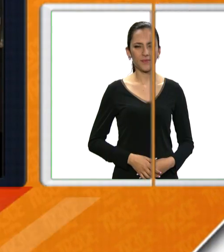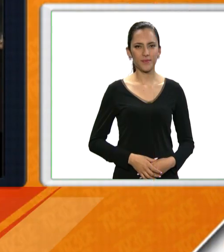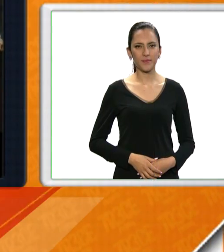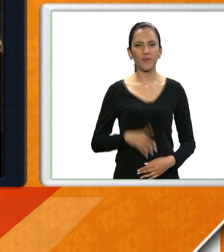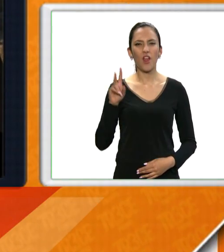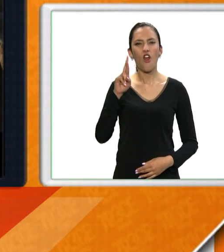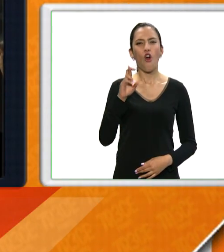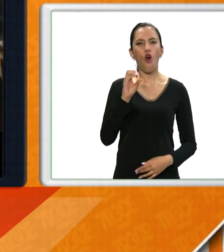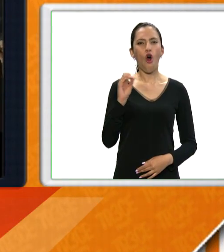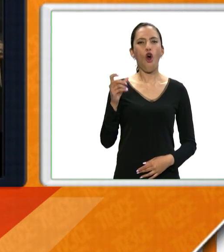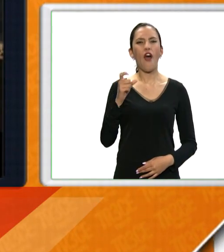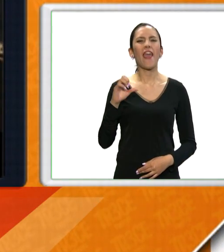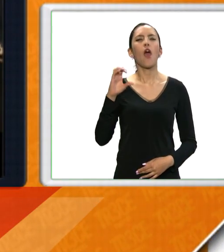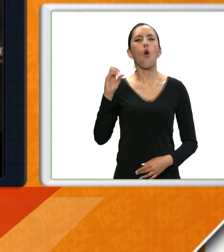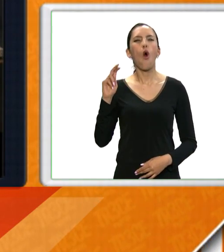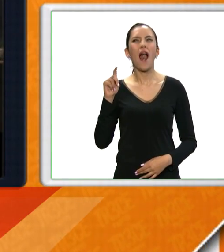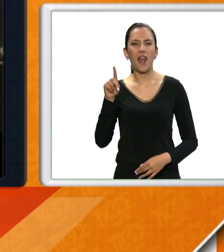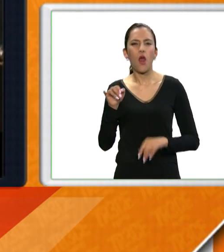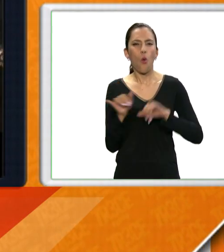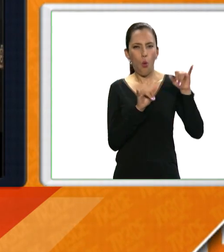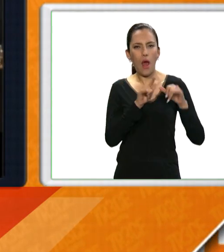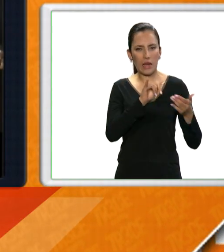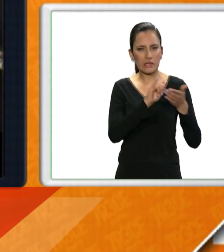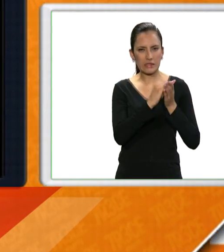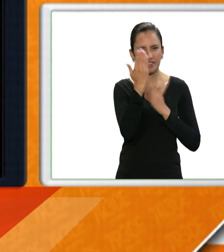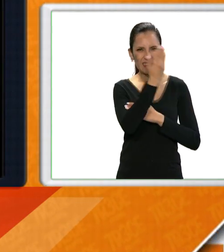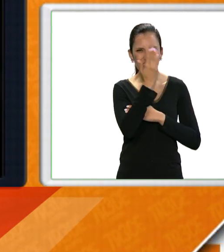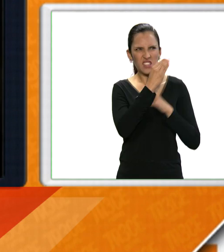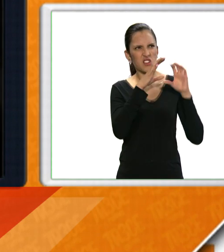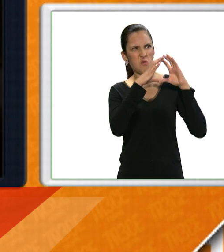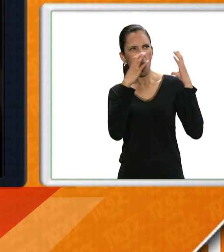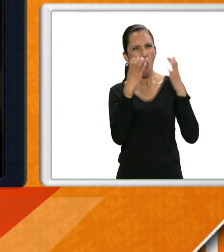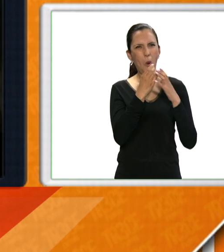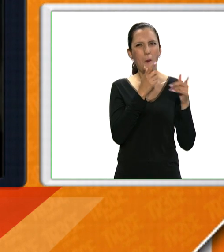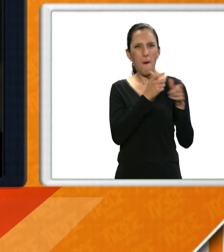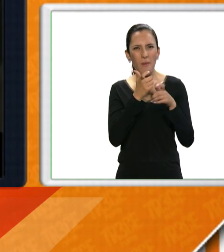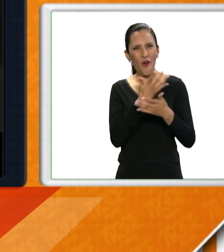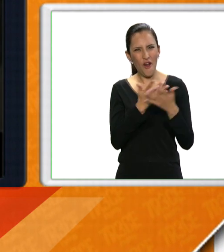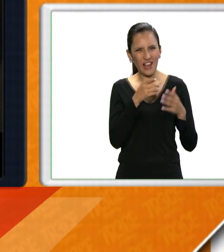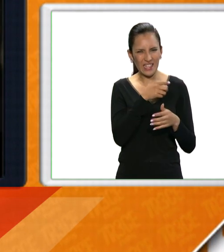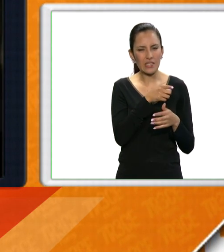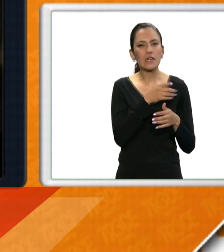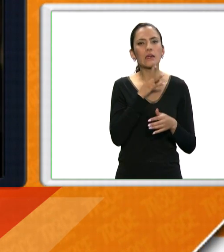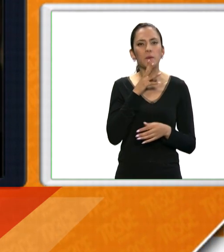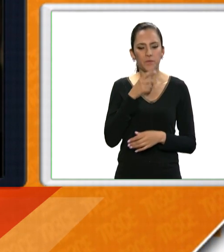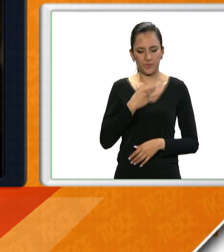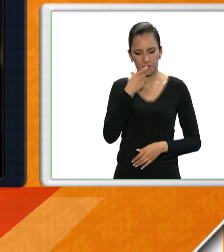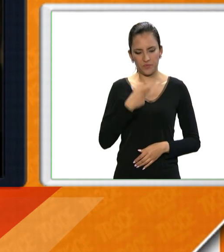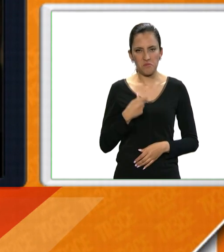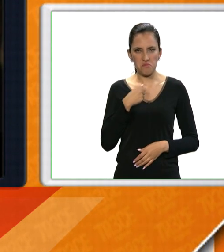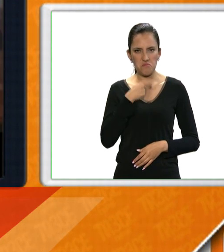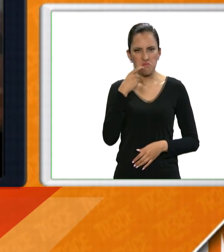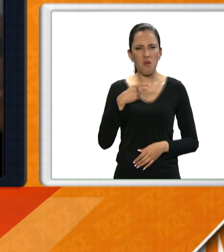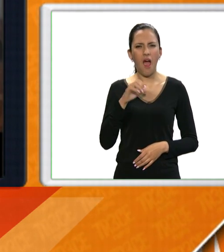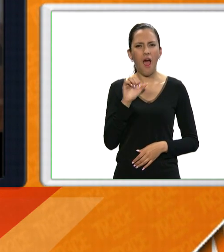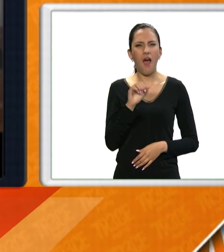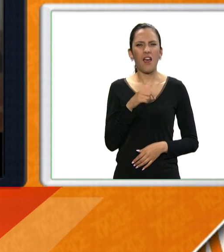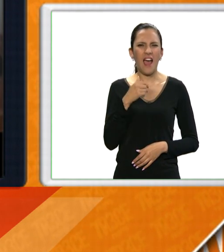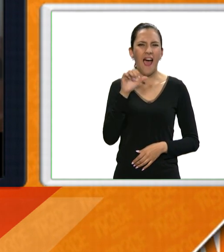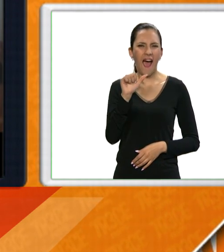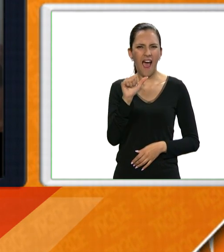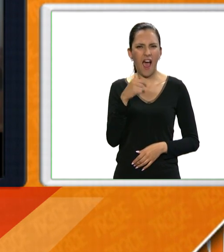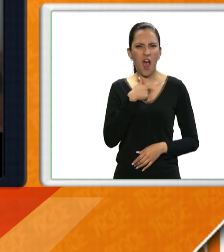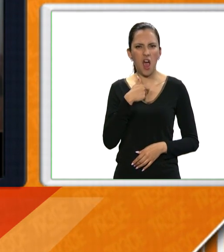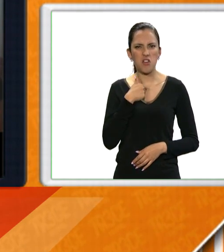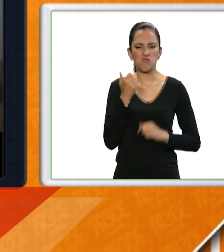Rogue One es una historia de Star Wars, una película dirigida por Gareth Edwards y cuenta la historia de Jean Erso, una problemática